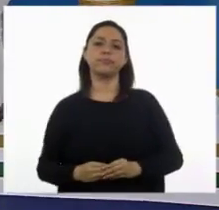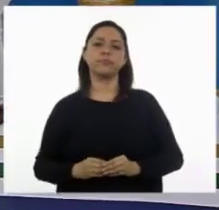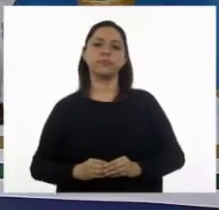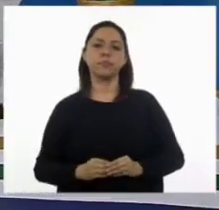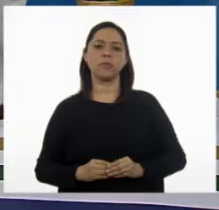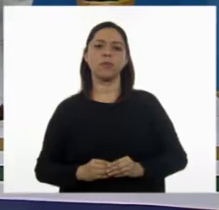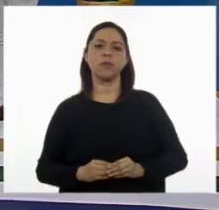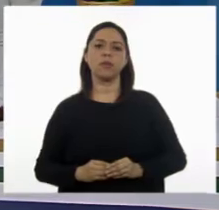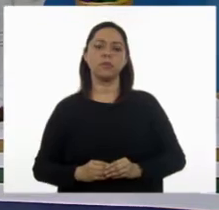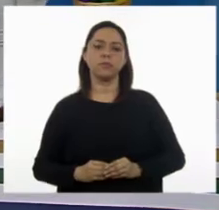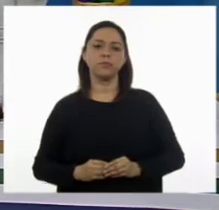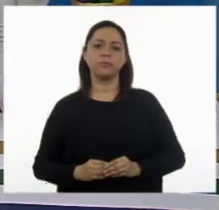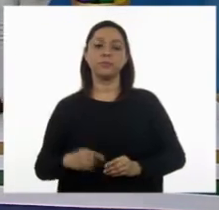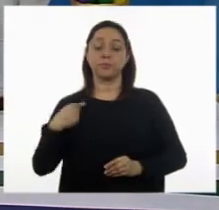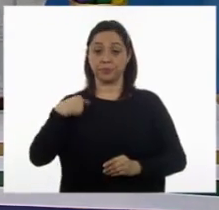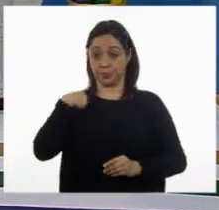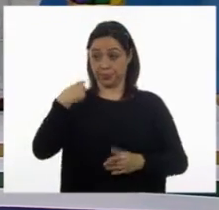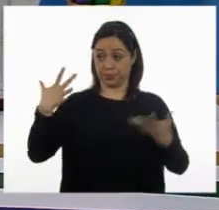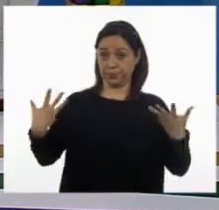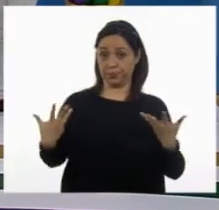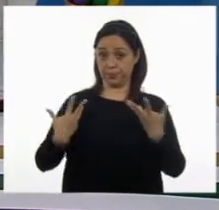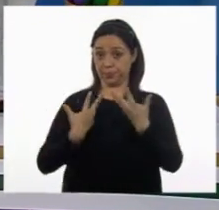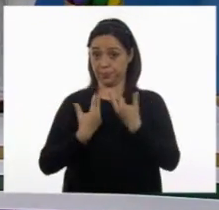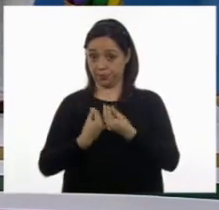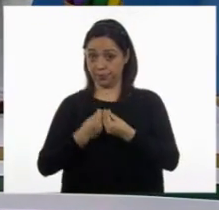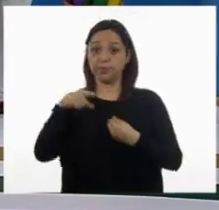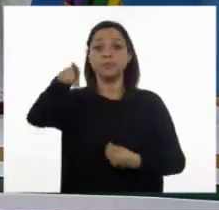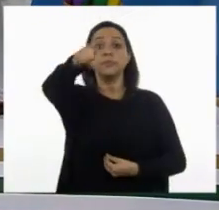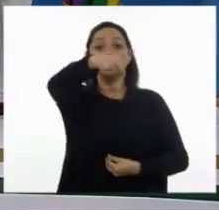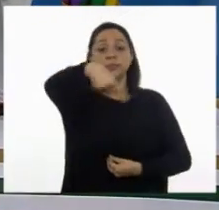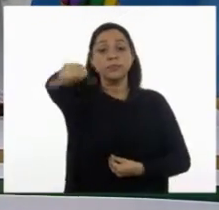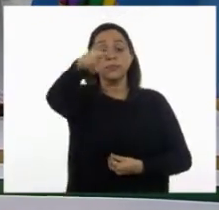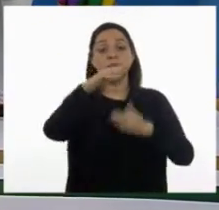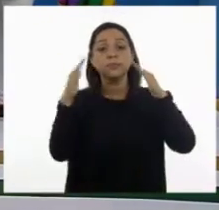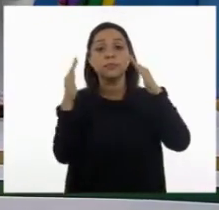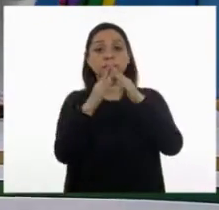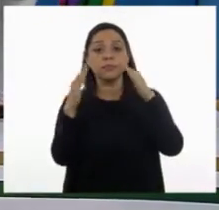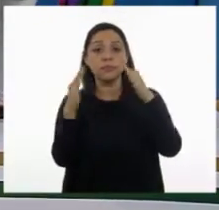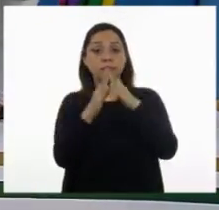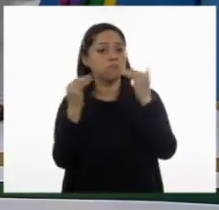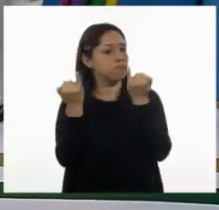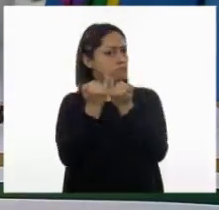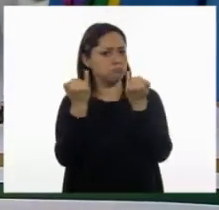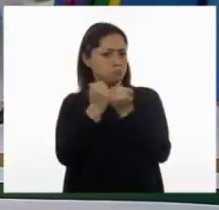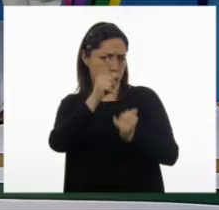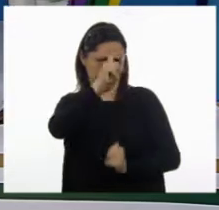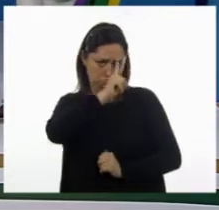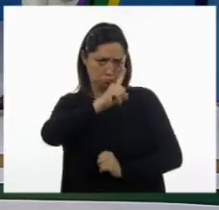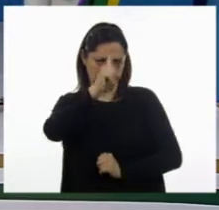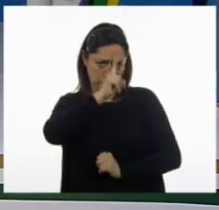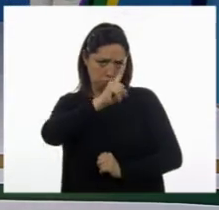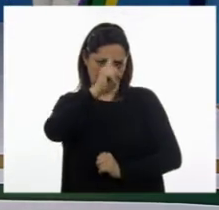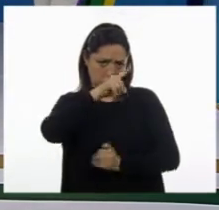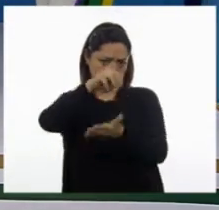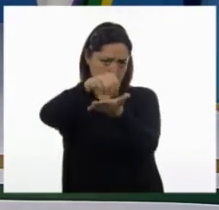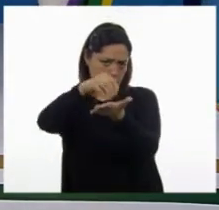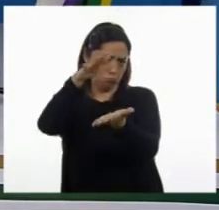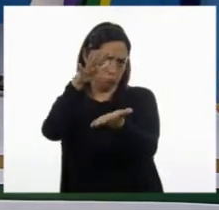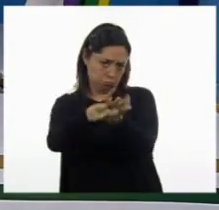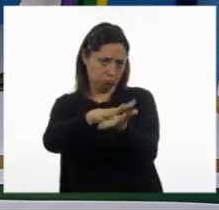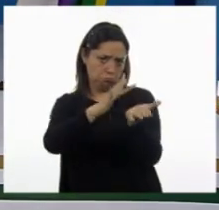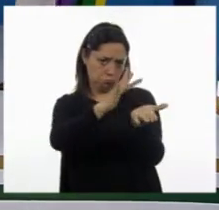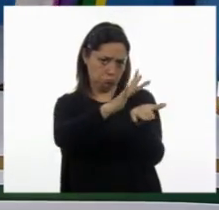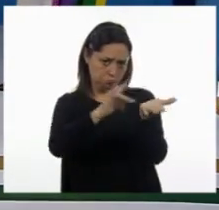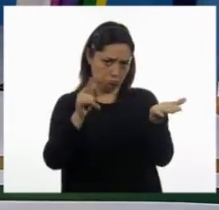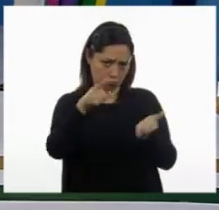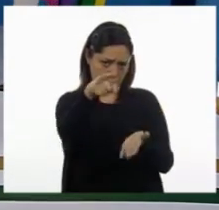Entonces, si me acompañas, los chicos también podrían tomar esta misma sugerencia o ellos podrían adoptar